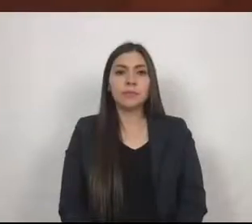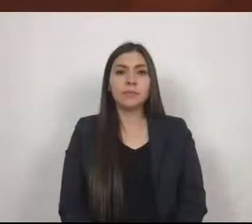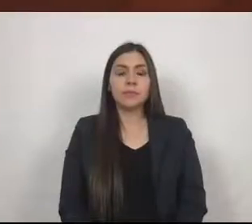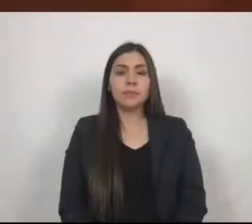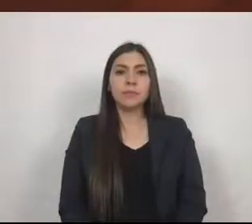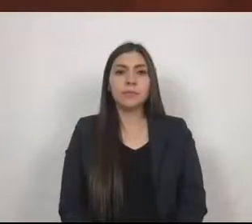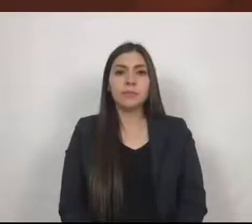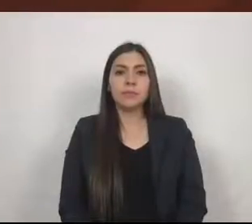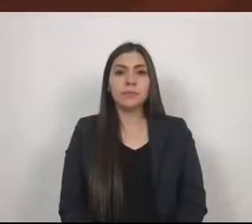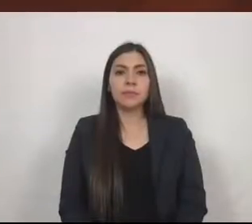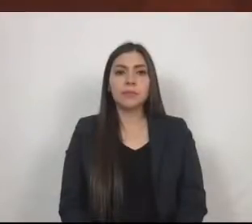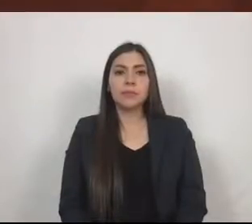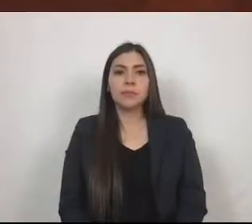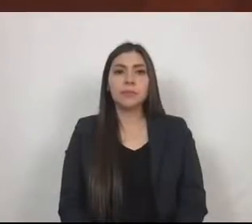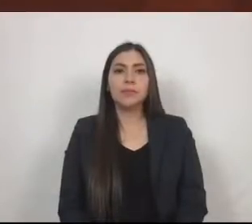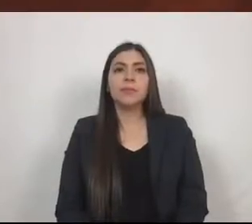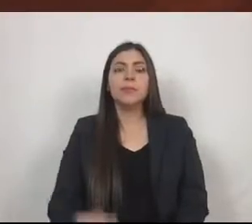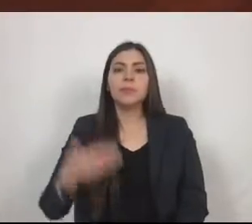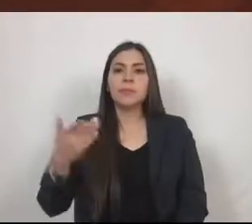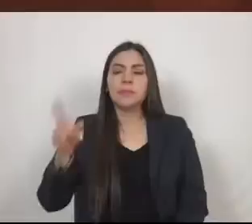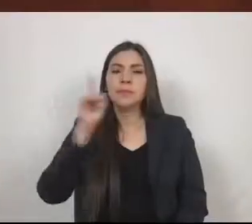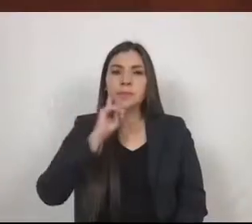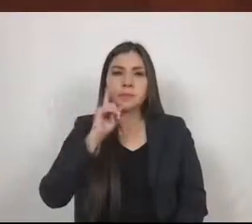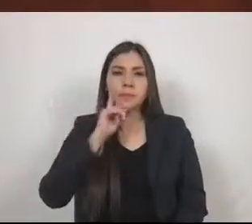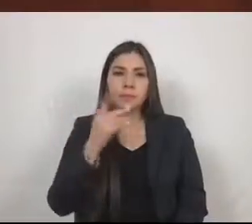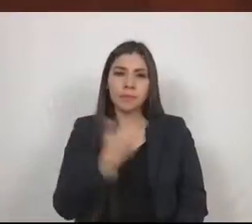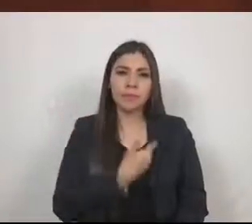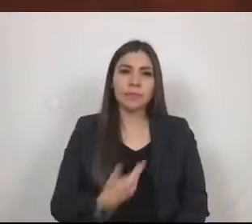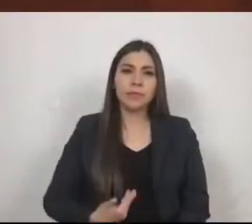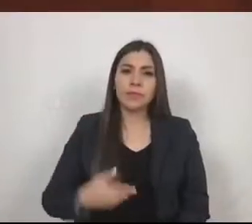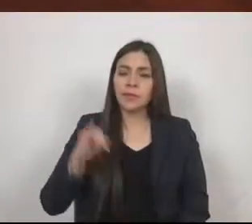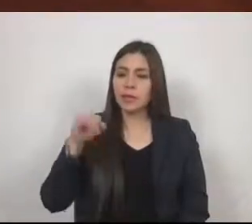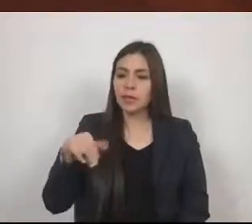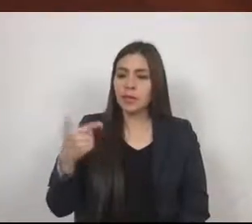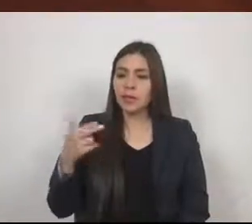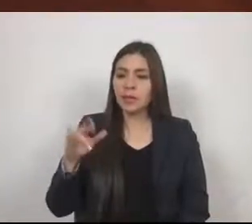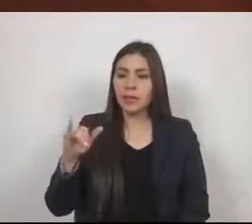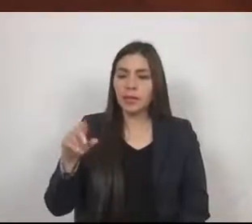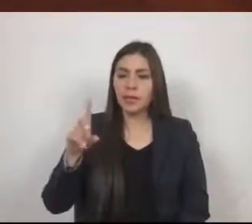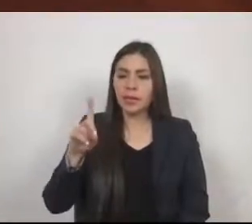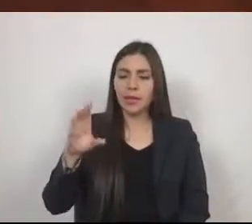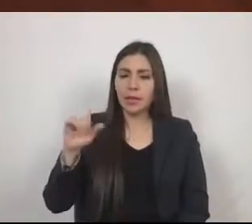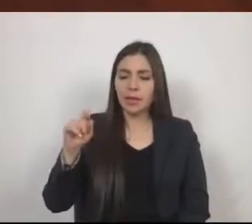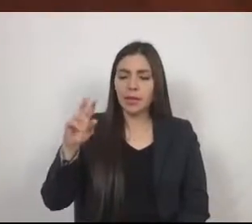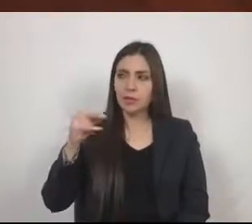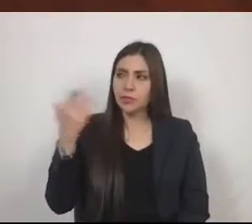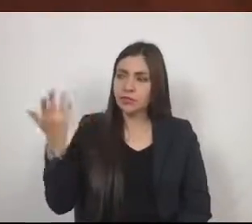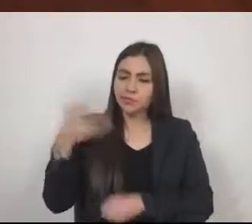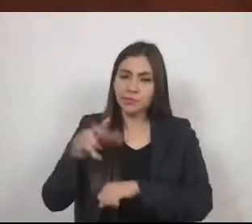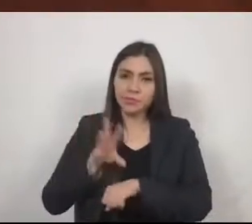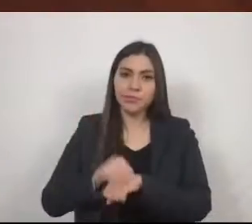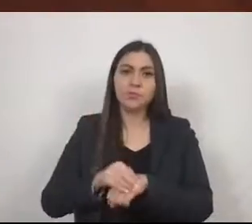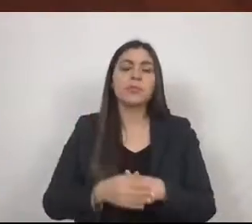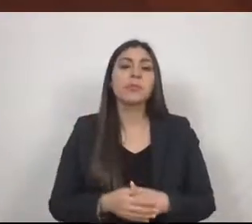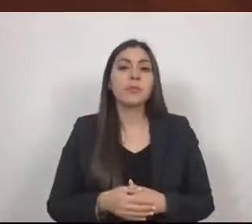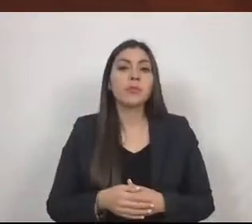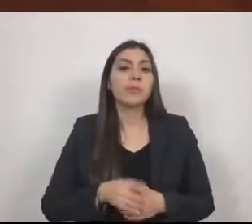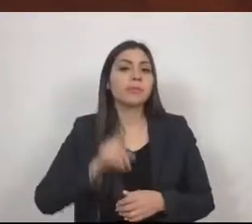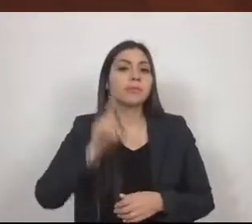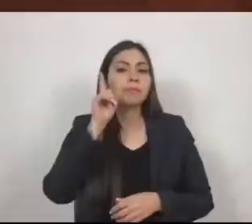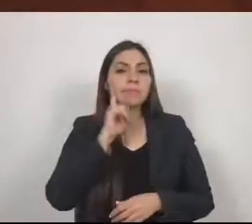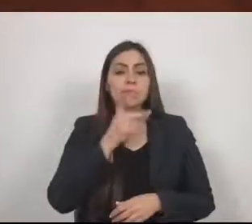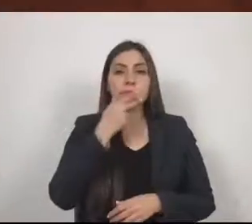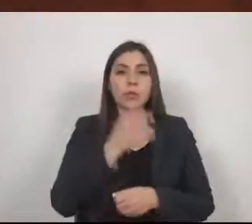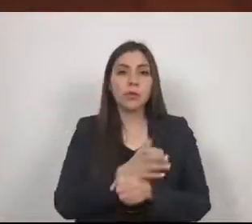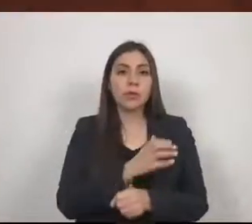Con su venia, Presidenta Diputada Ingrid Chemelensky Castro. Compañeras y compañeros diputados, medios